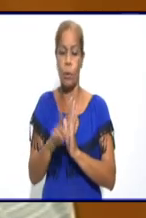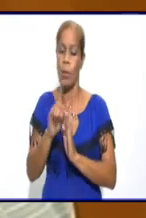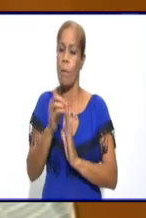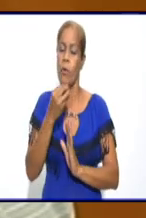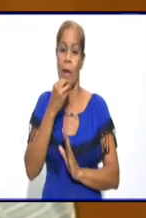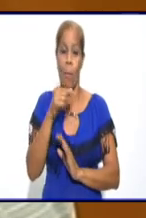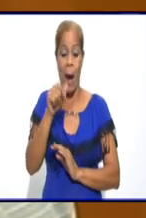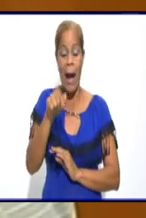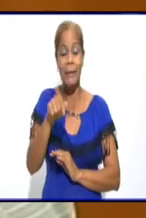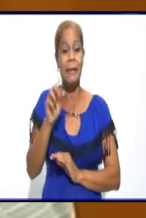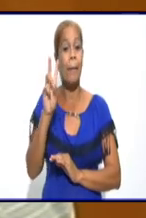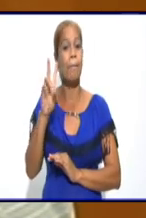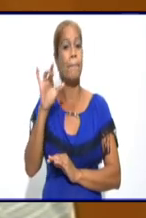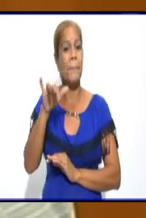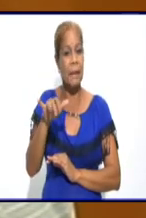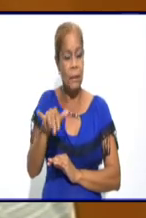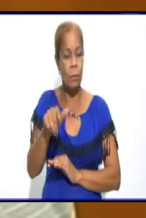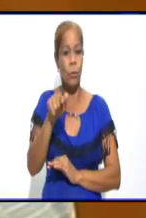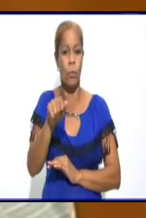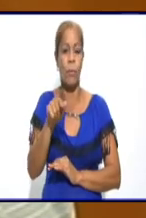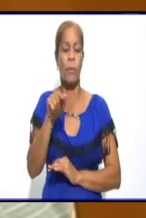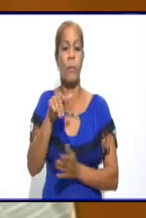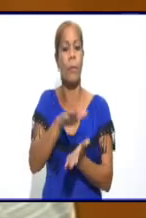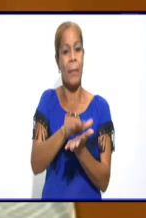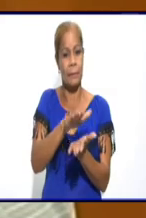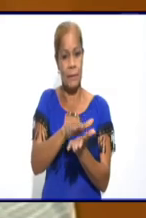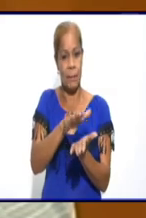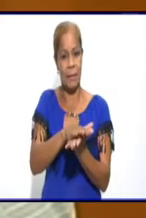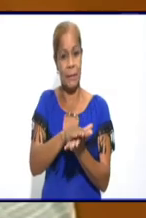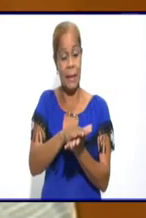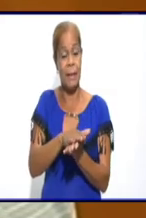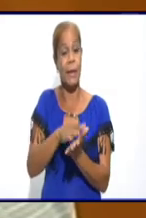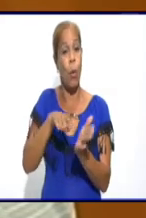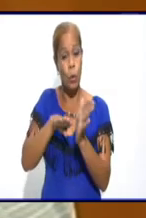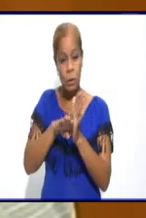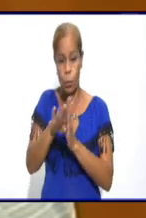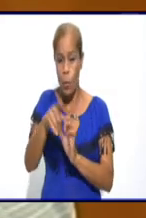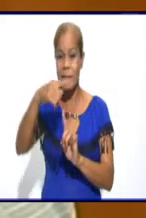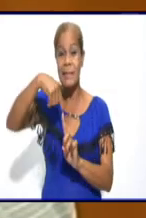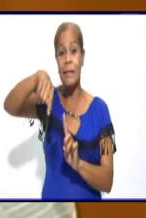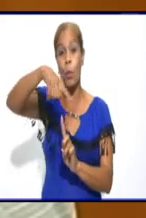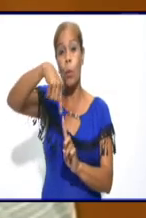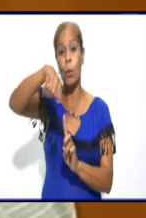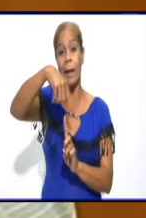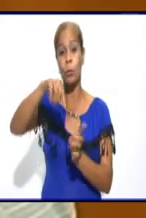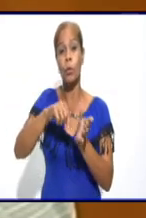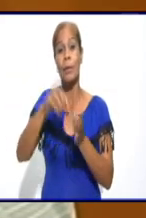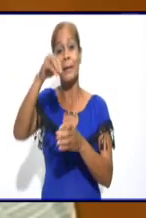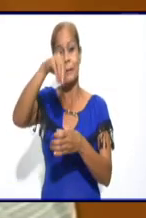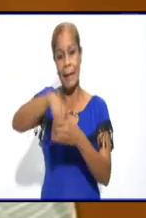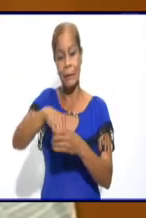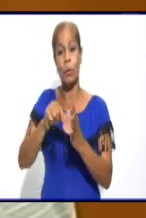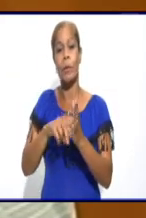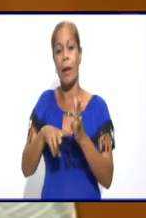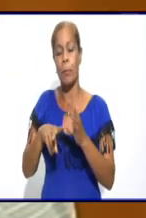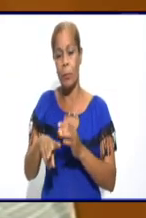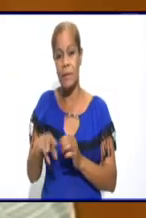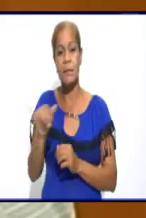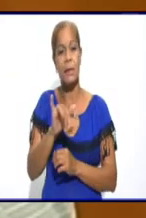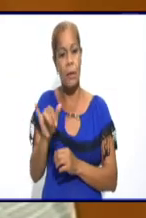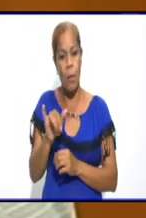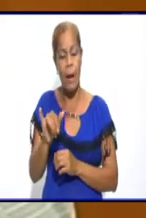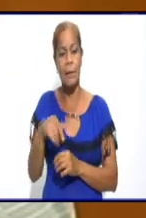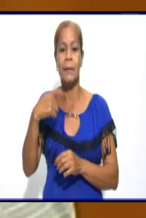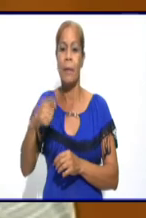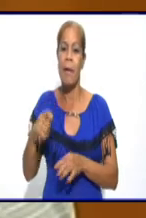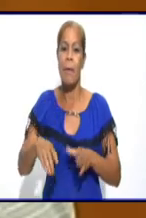epidemia continúa, seguimos teniendo casos, sigue circulando el virus en la provincia y si no cumplimos las medidas que hemos estado